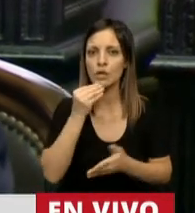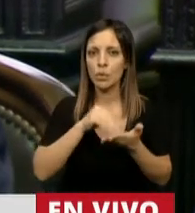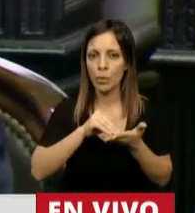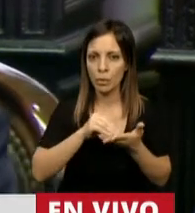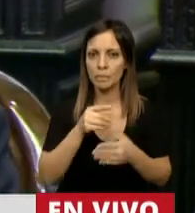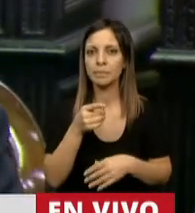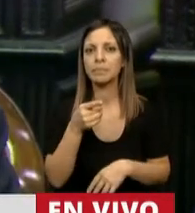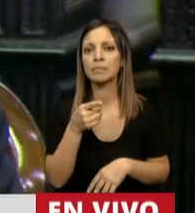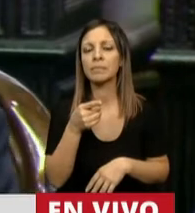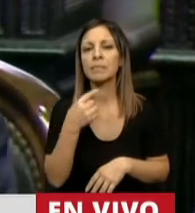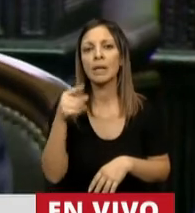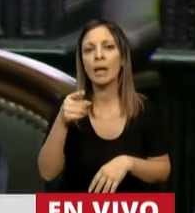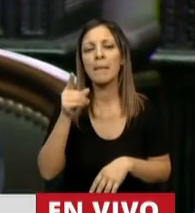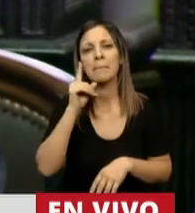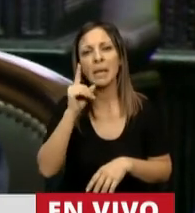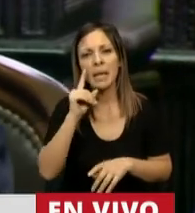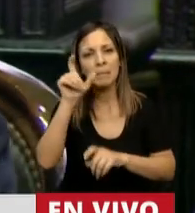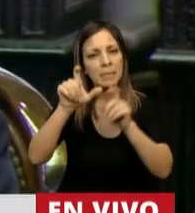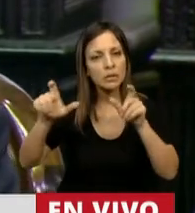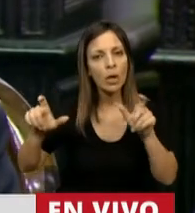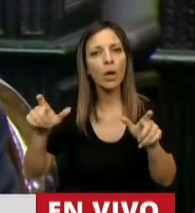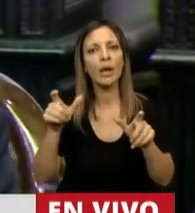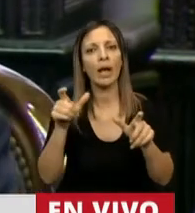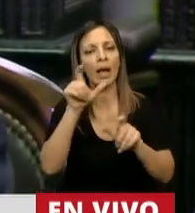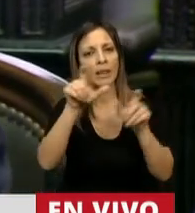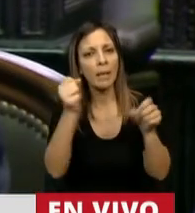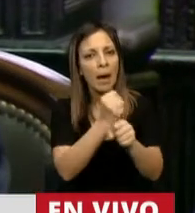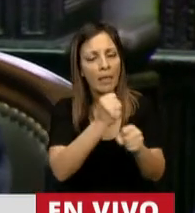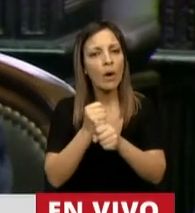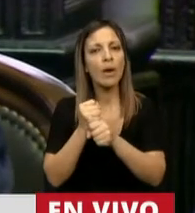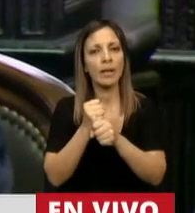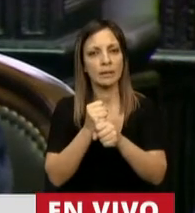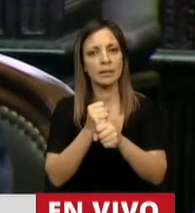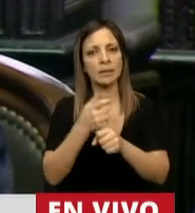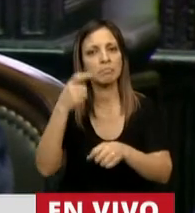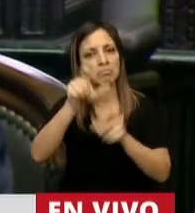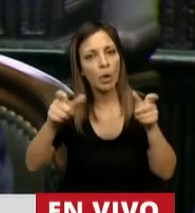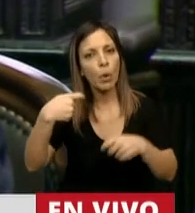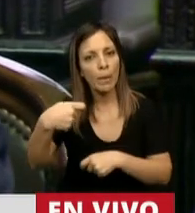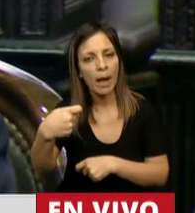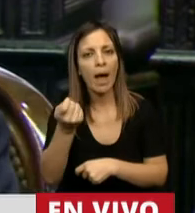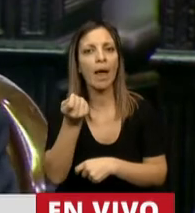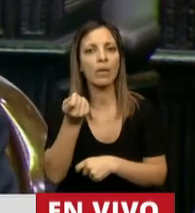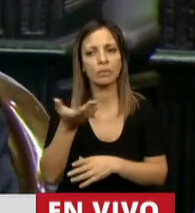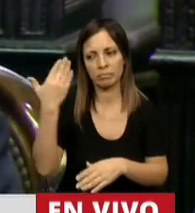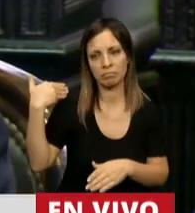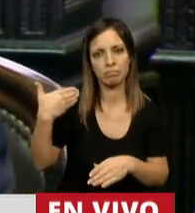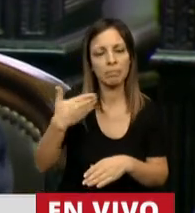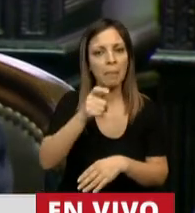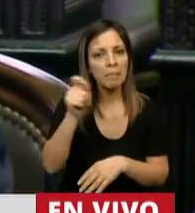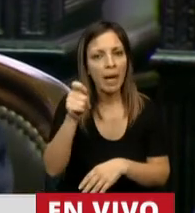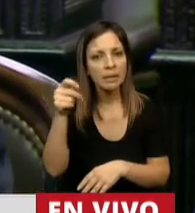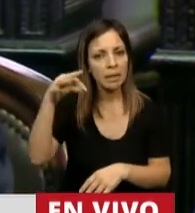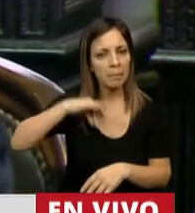donde miles de chubutenses, de trabajadores y de jubilados hace varios meses que no están